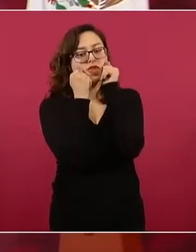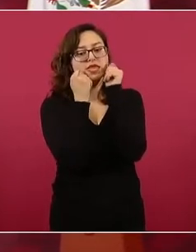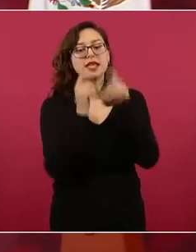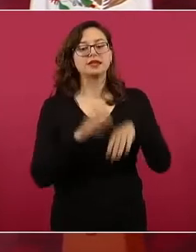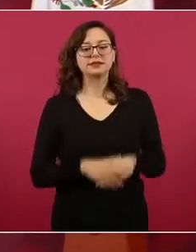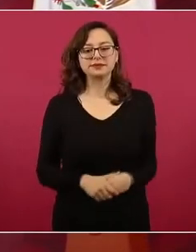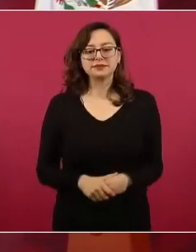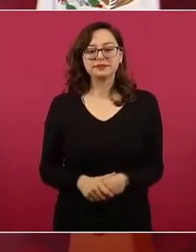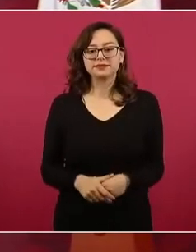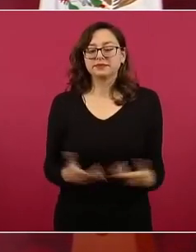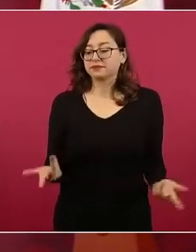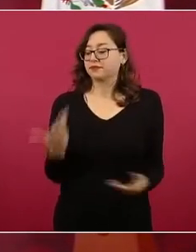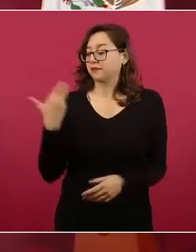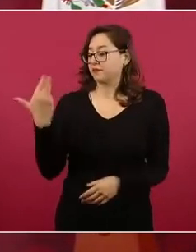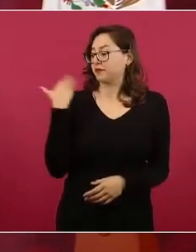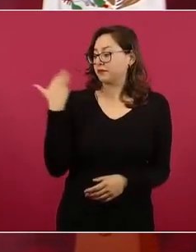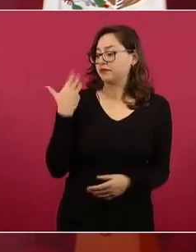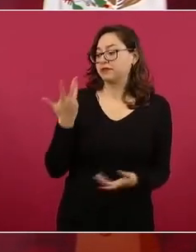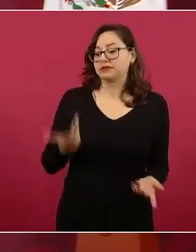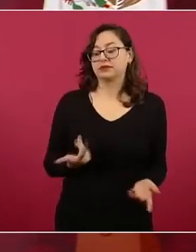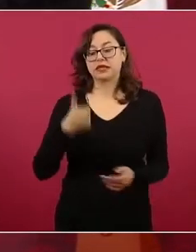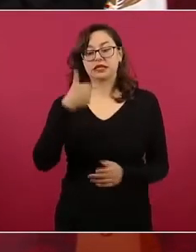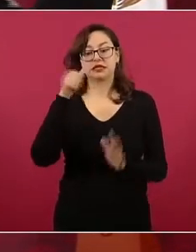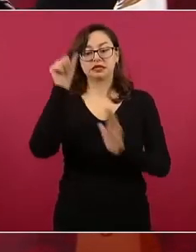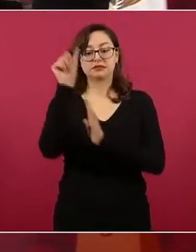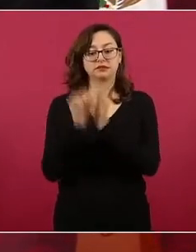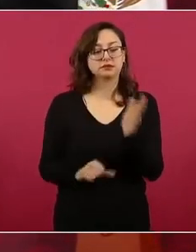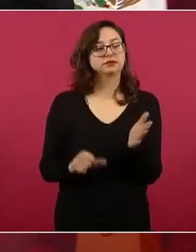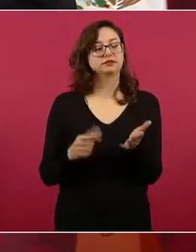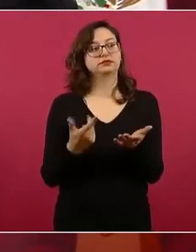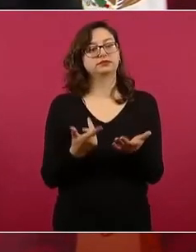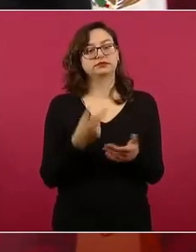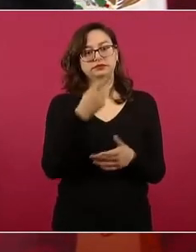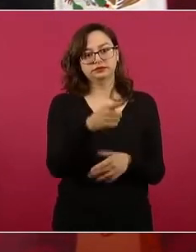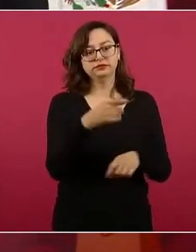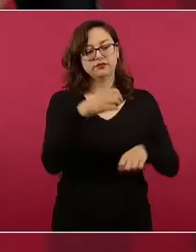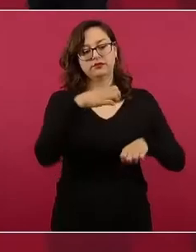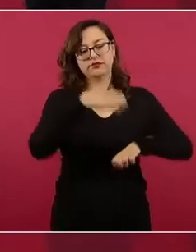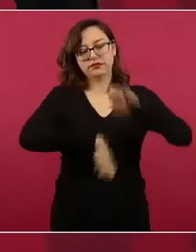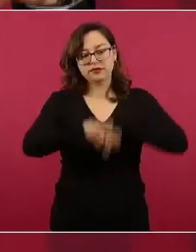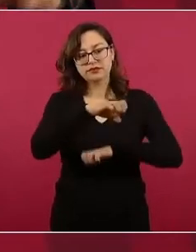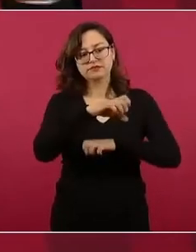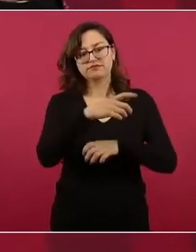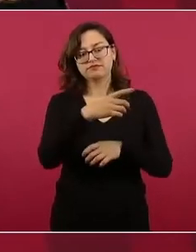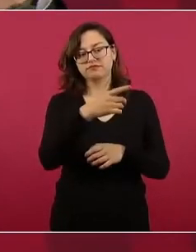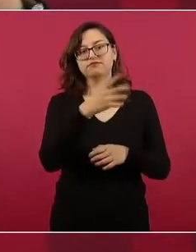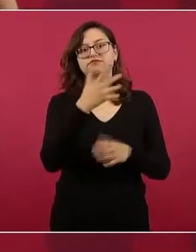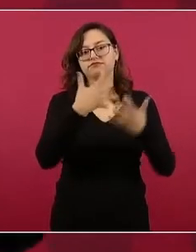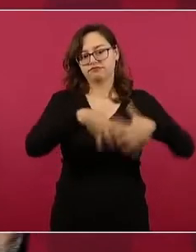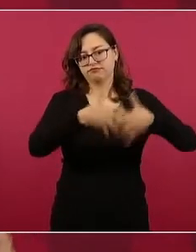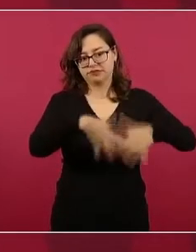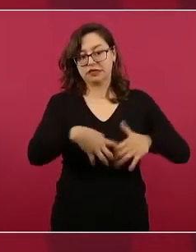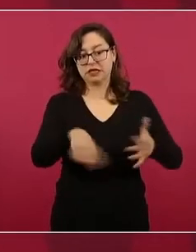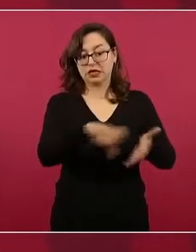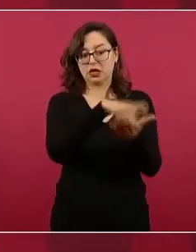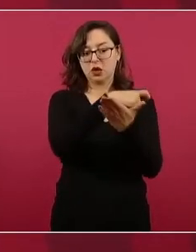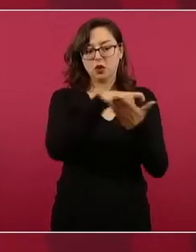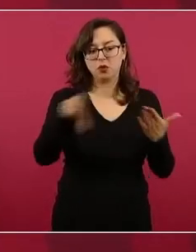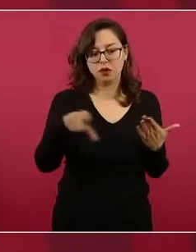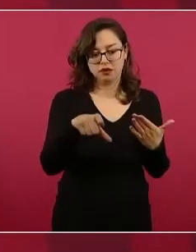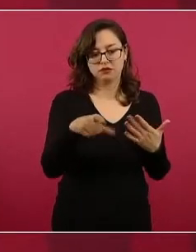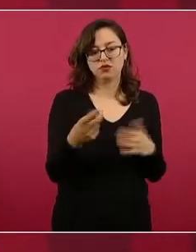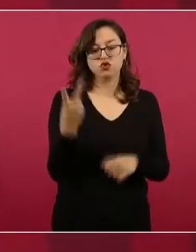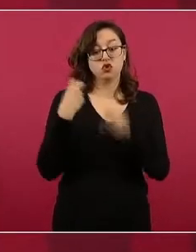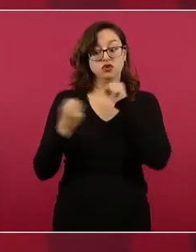hace como seis meses que se dio a conocer. Claro, empezamos las negociaciones desde hace como dos